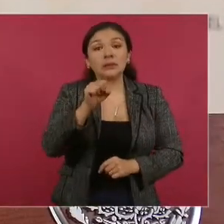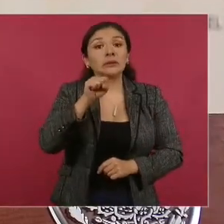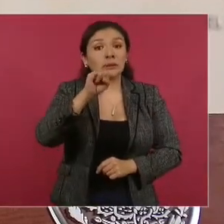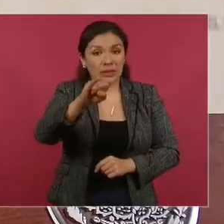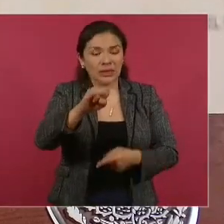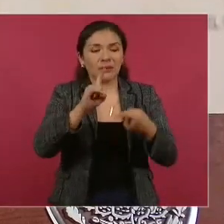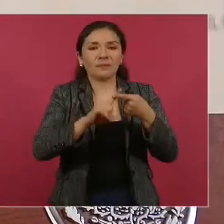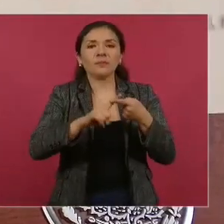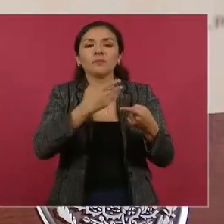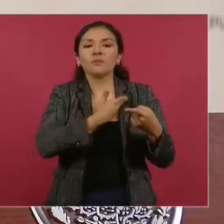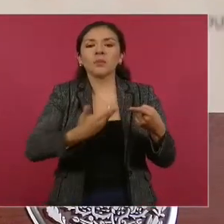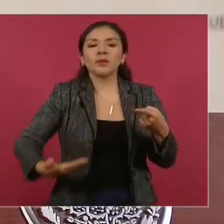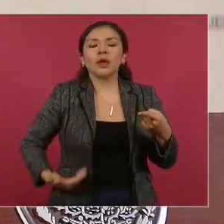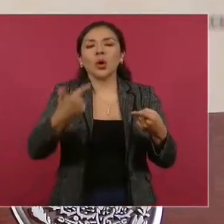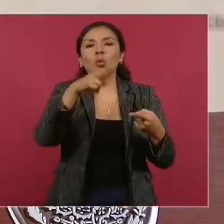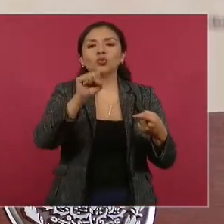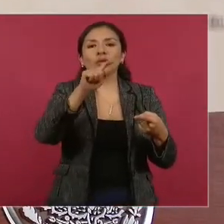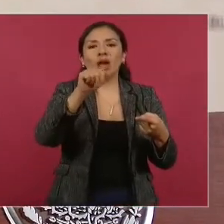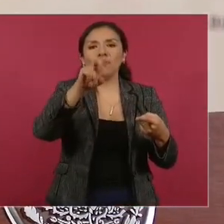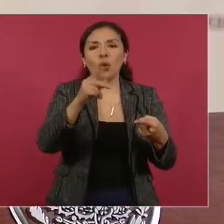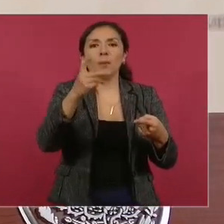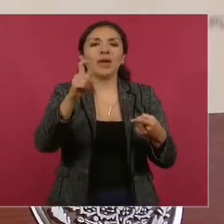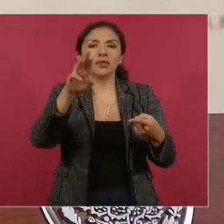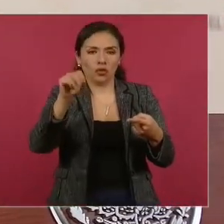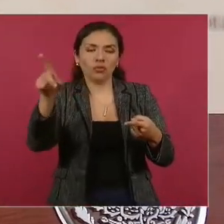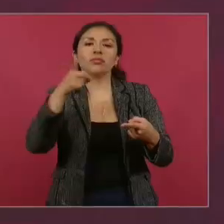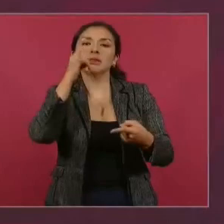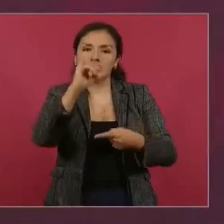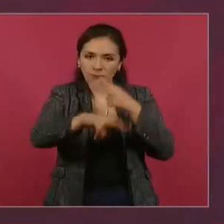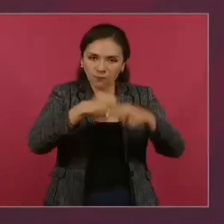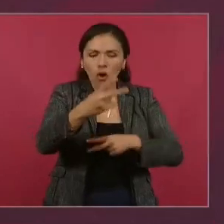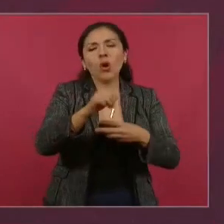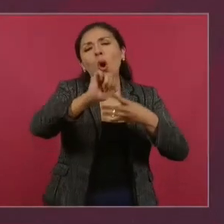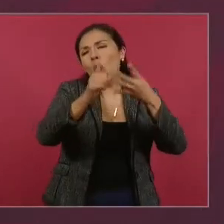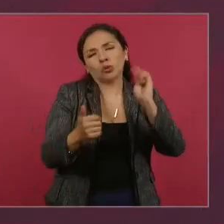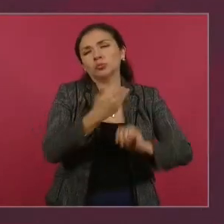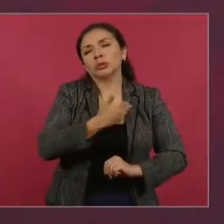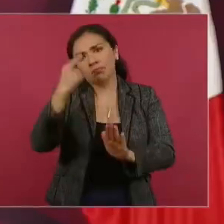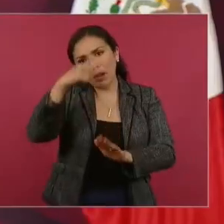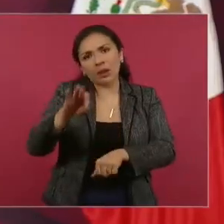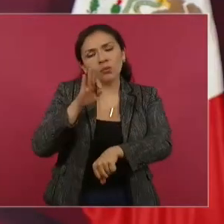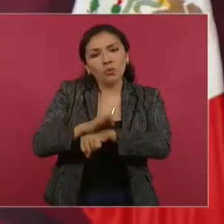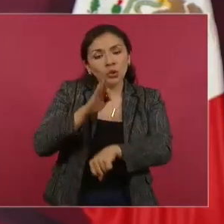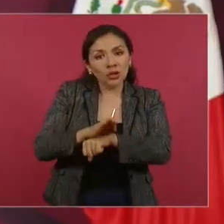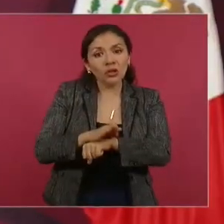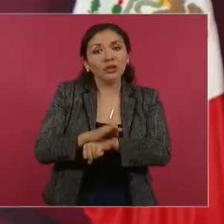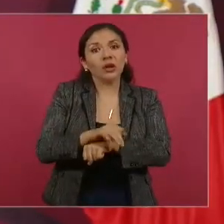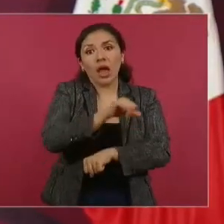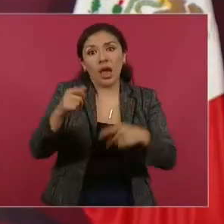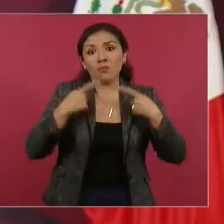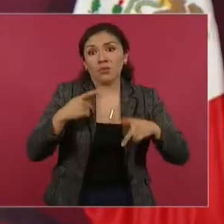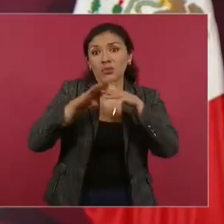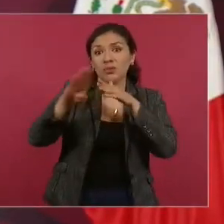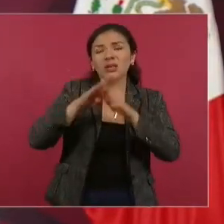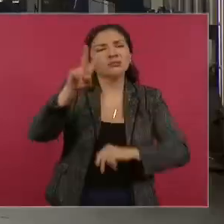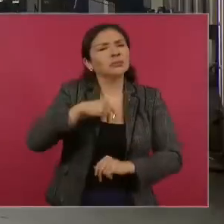presidente Gustavo Petro, que va a asistir, y otros presidentes. A los migrantes nos